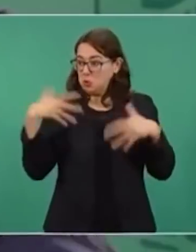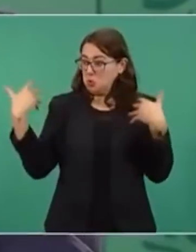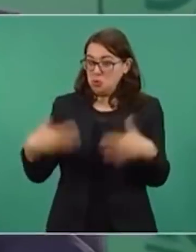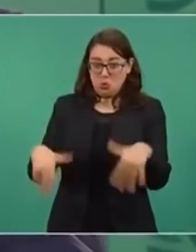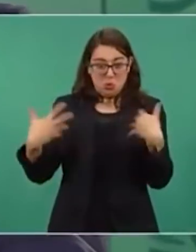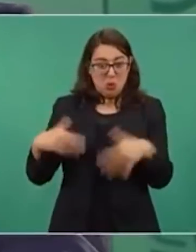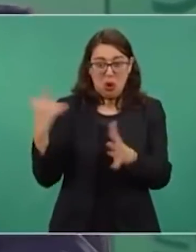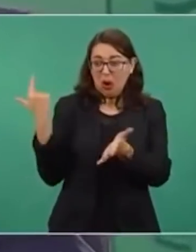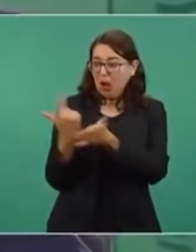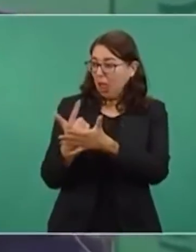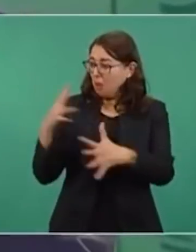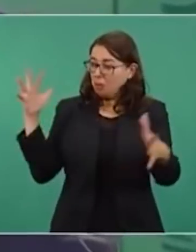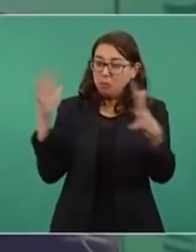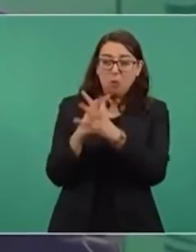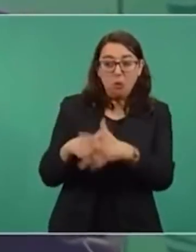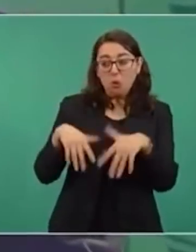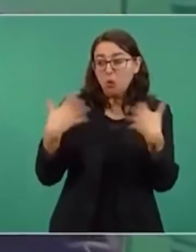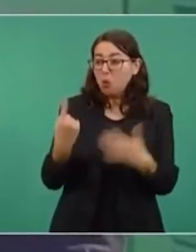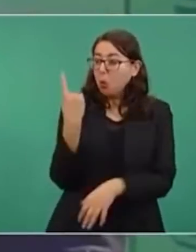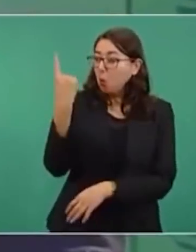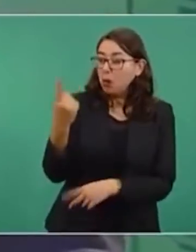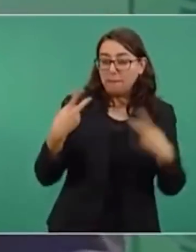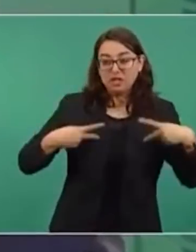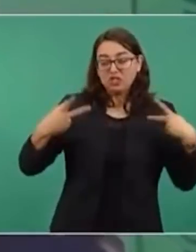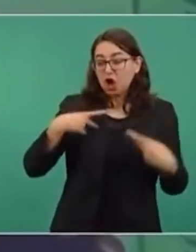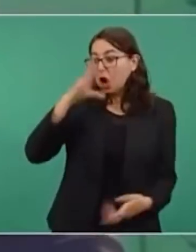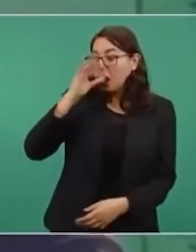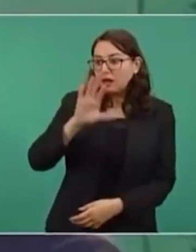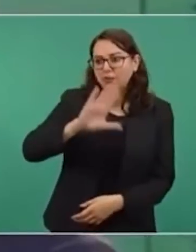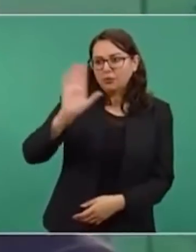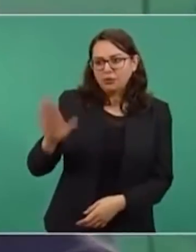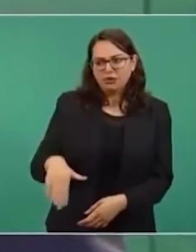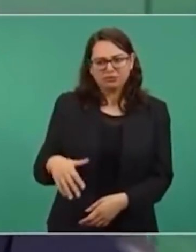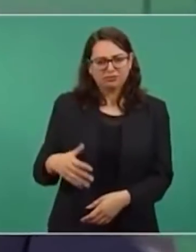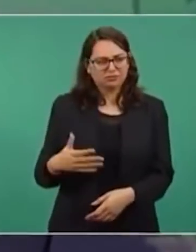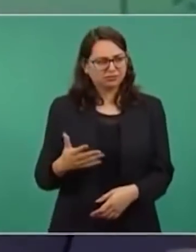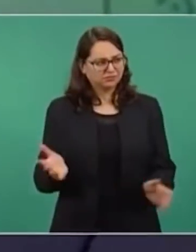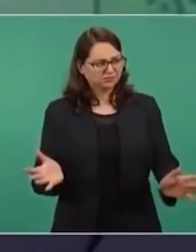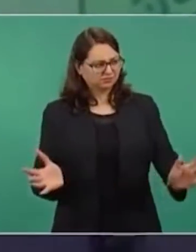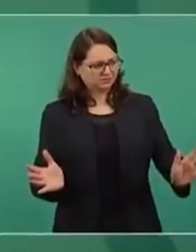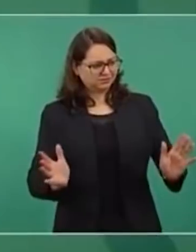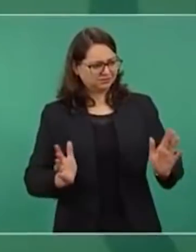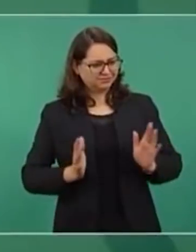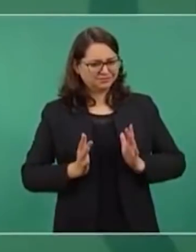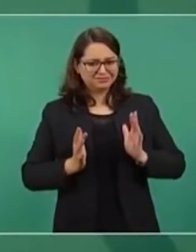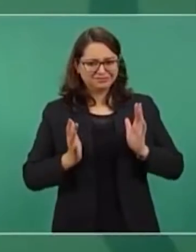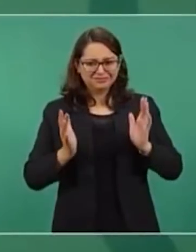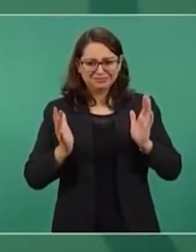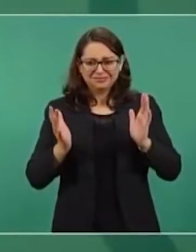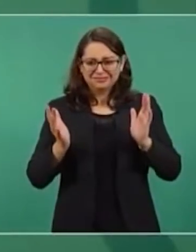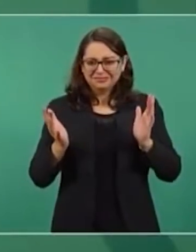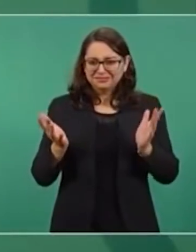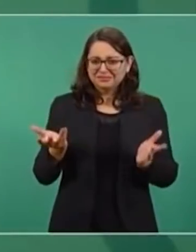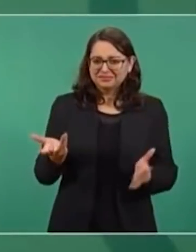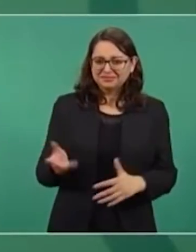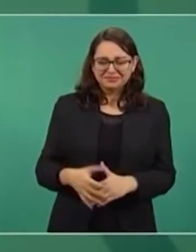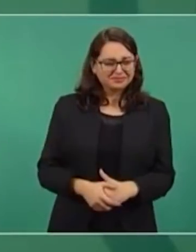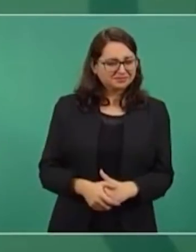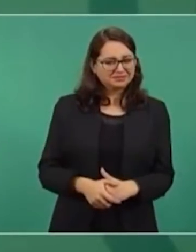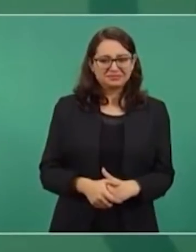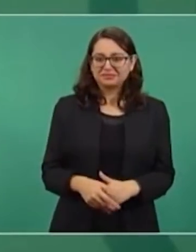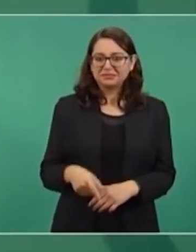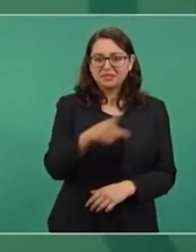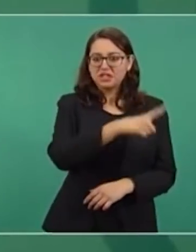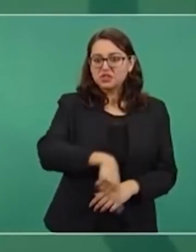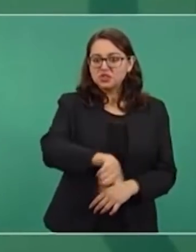pero muy deseosos de que haya